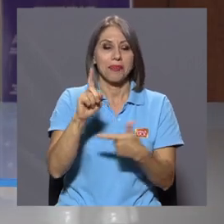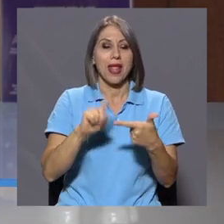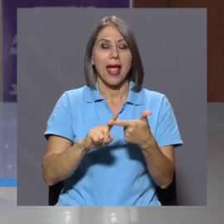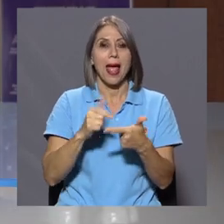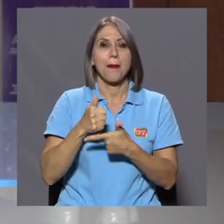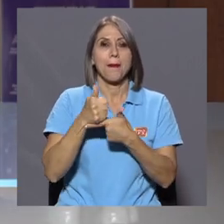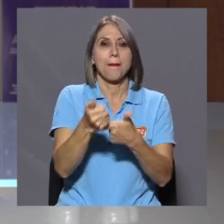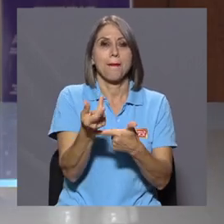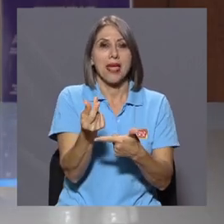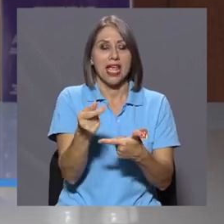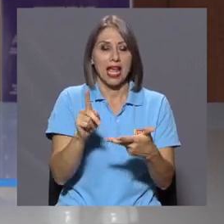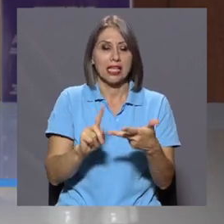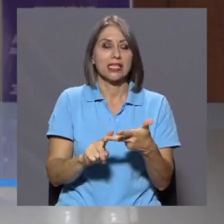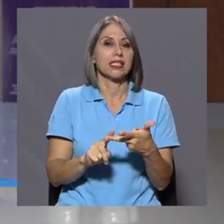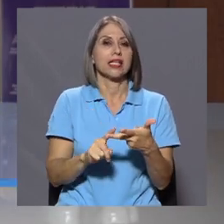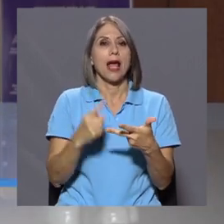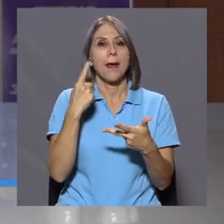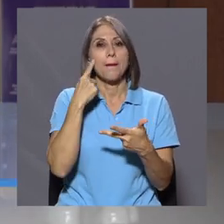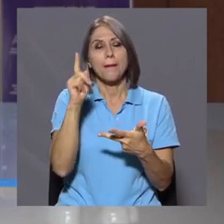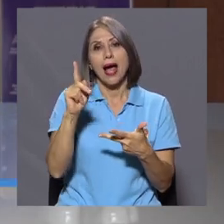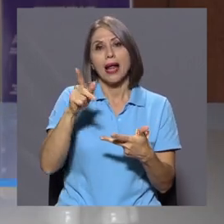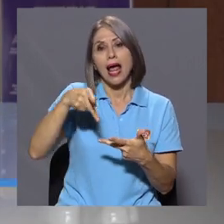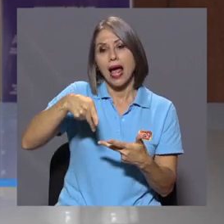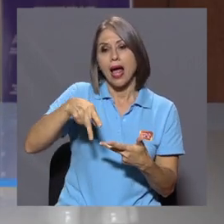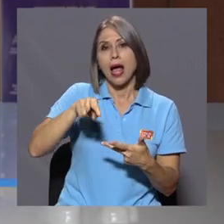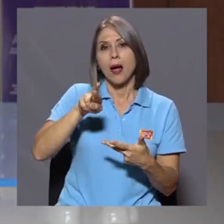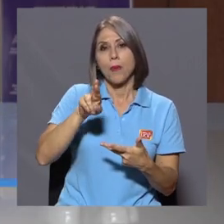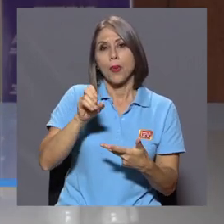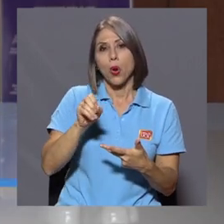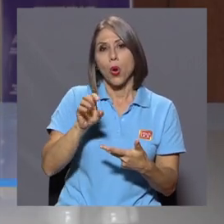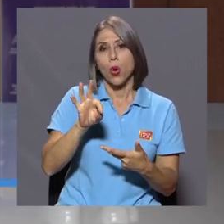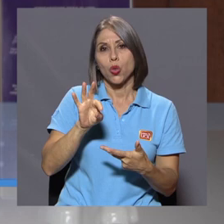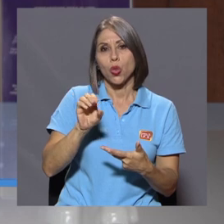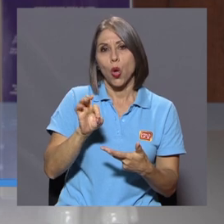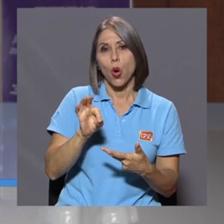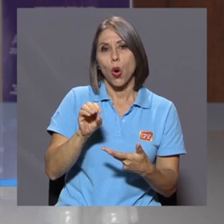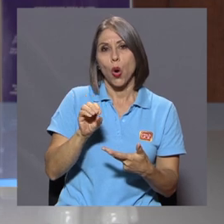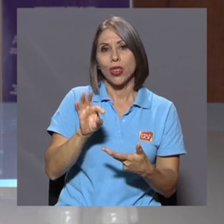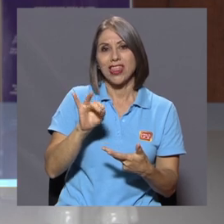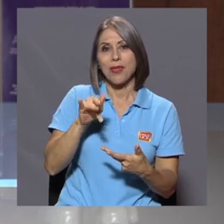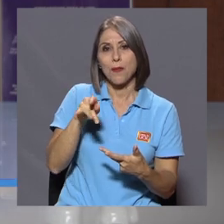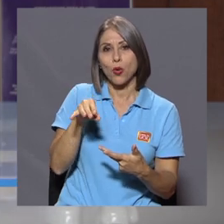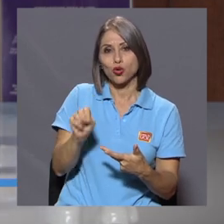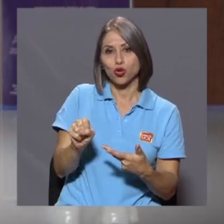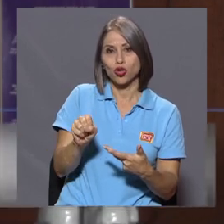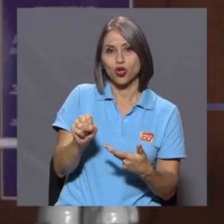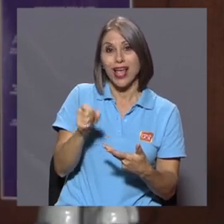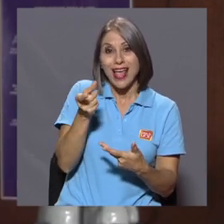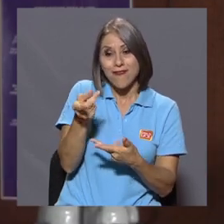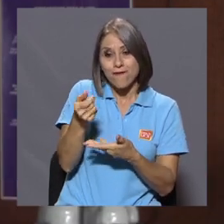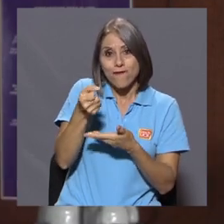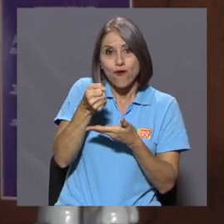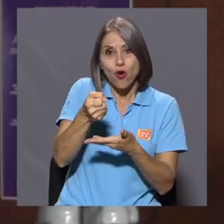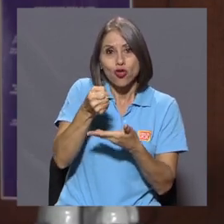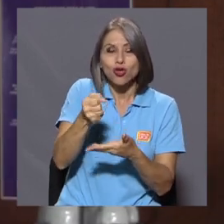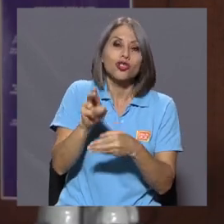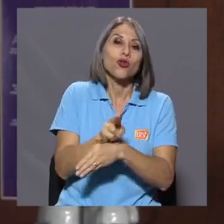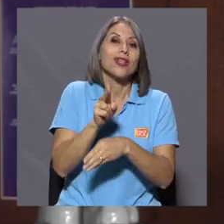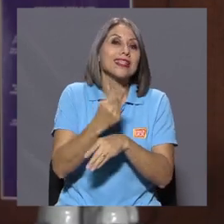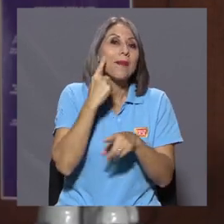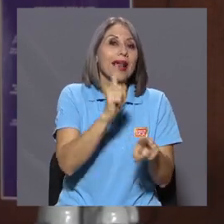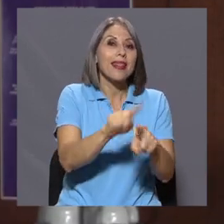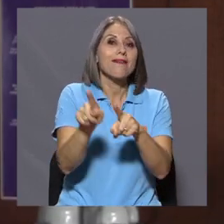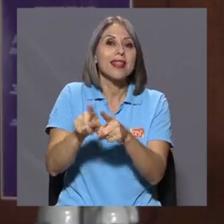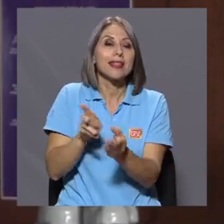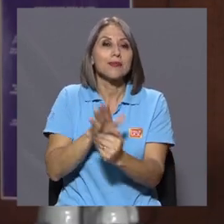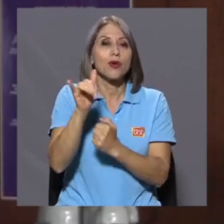en general para la parte de prototipado. Los fondos de los hangares se utilizan para que los proyectos puedan